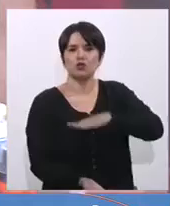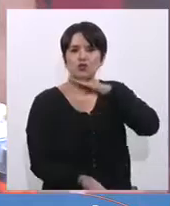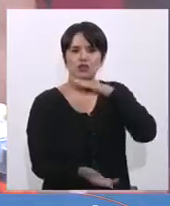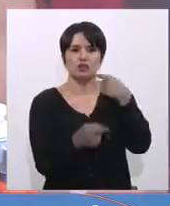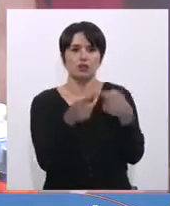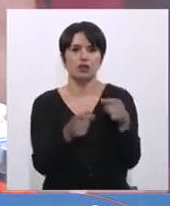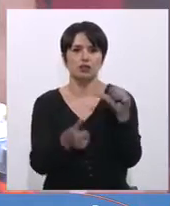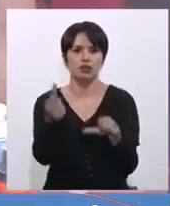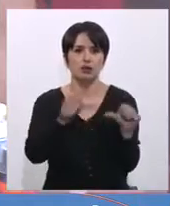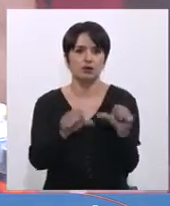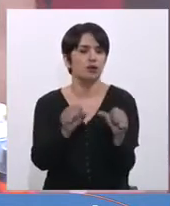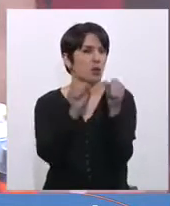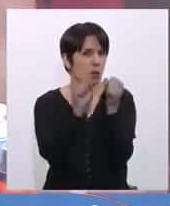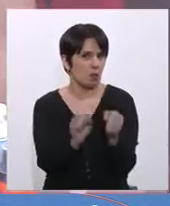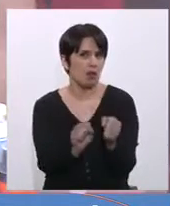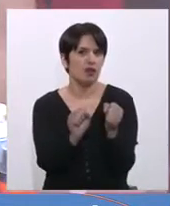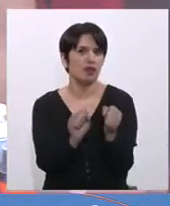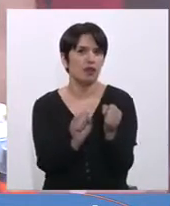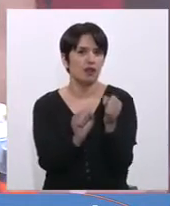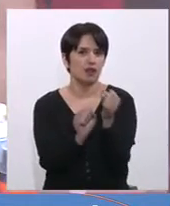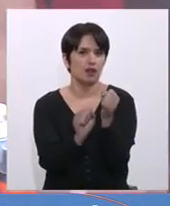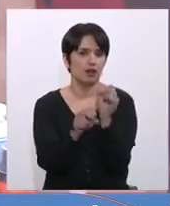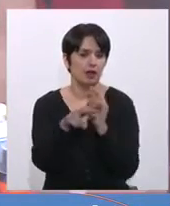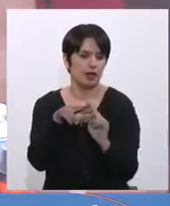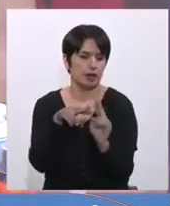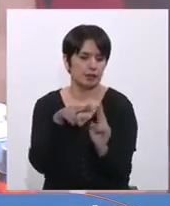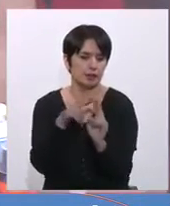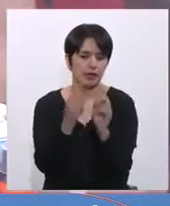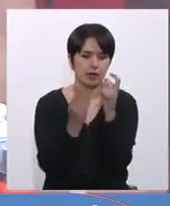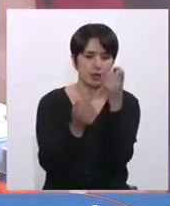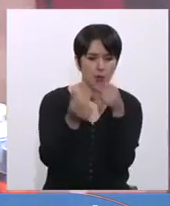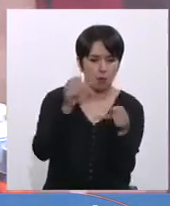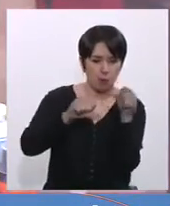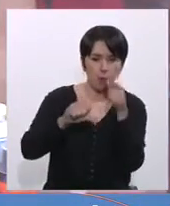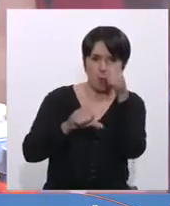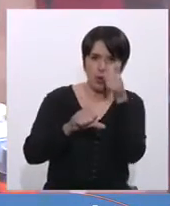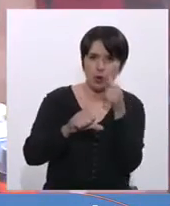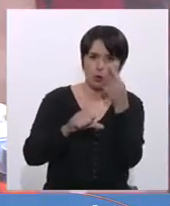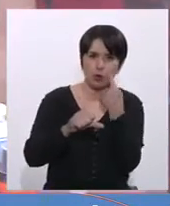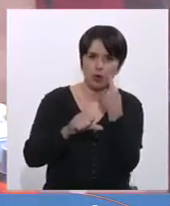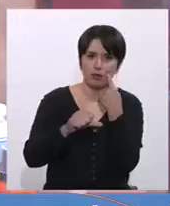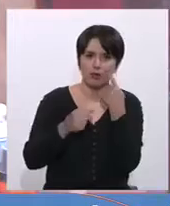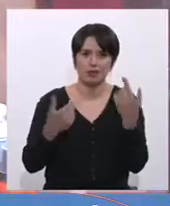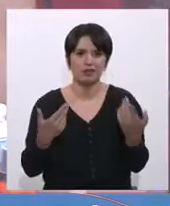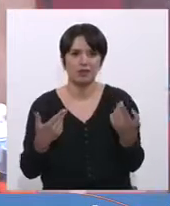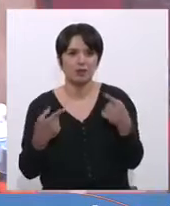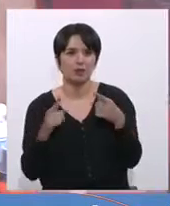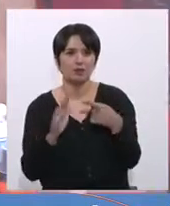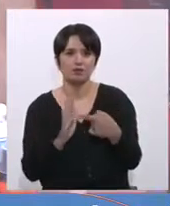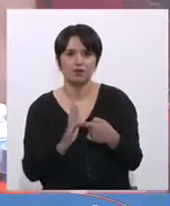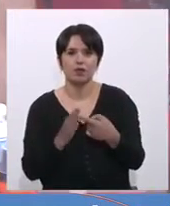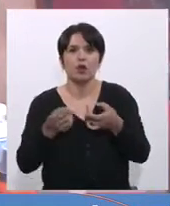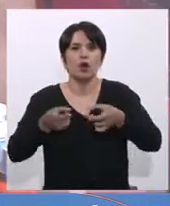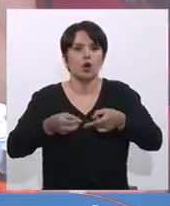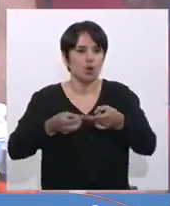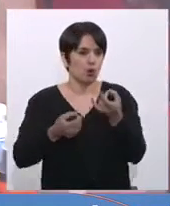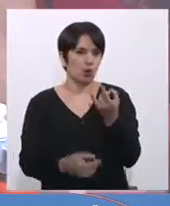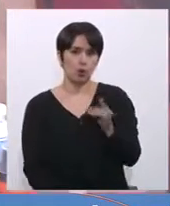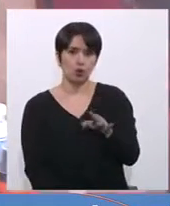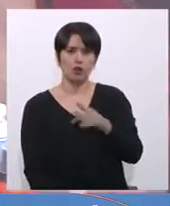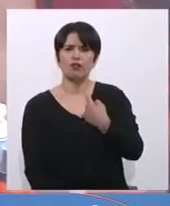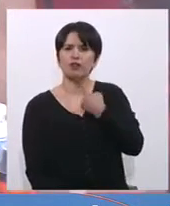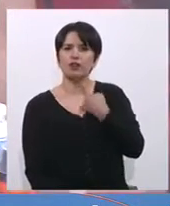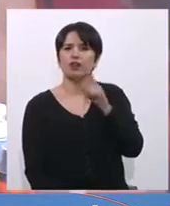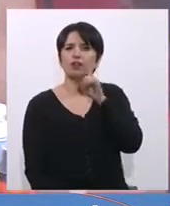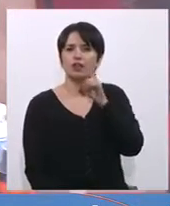el otro laboratorio independiente ponga y resuelva esta controversia. Entonces estamos en un punto ciego, en donde los únicos perjudicados son los